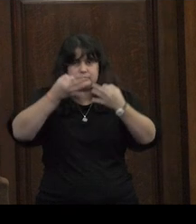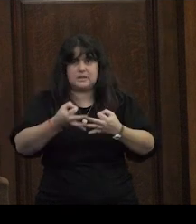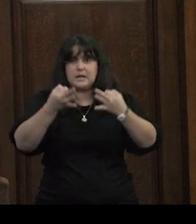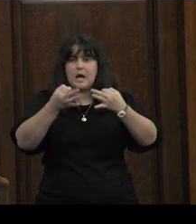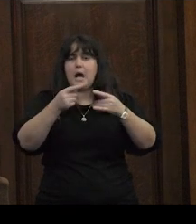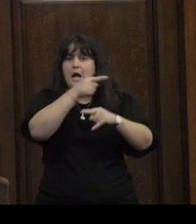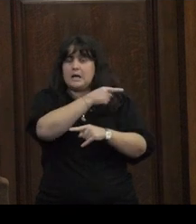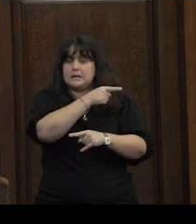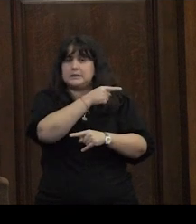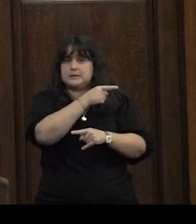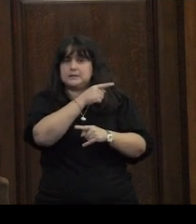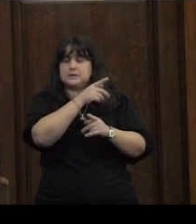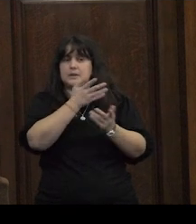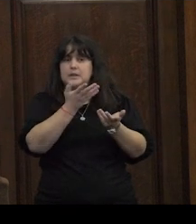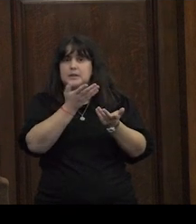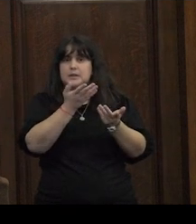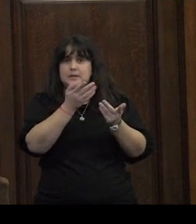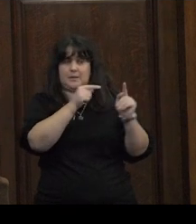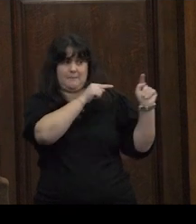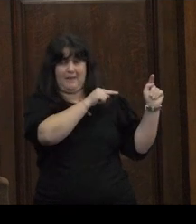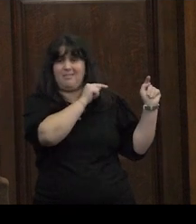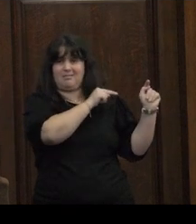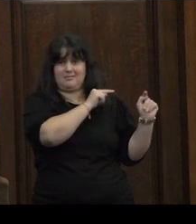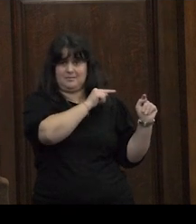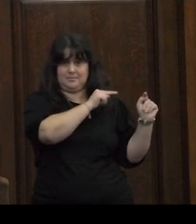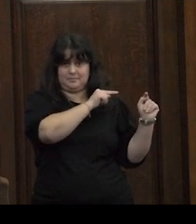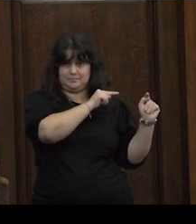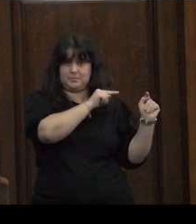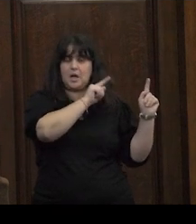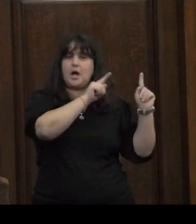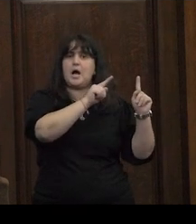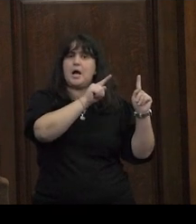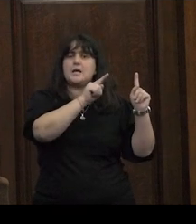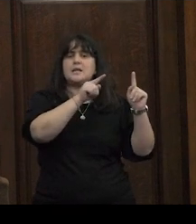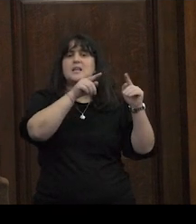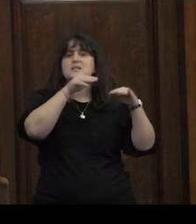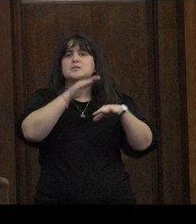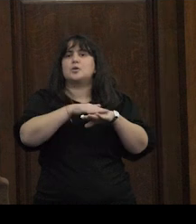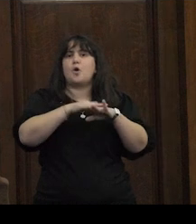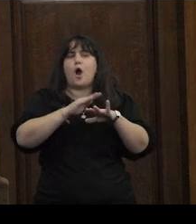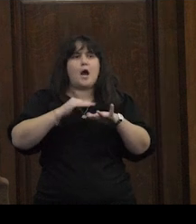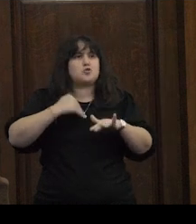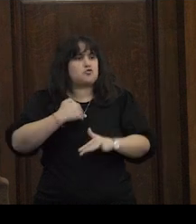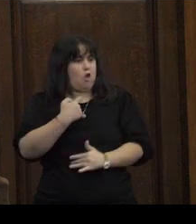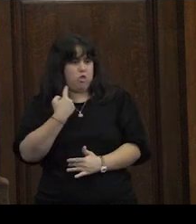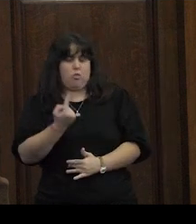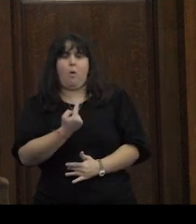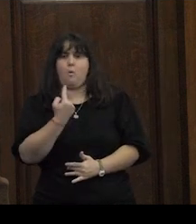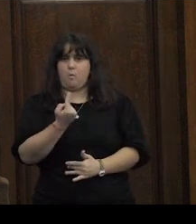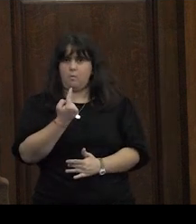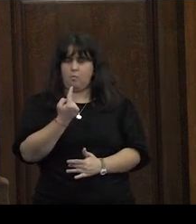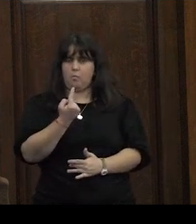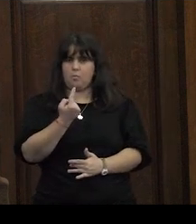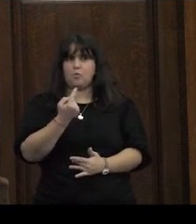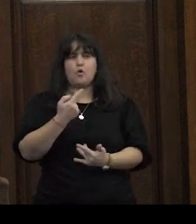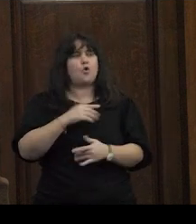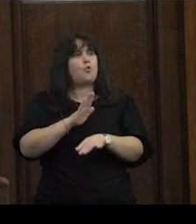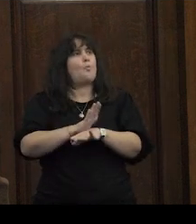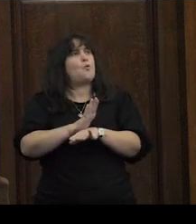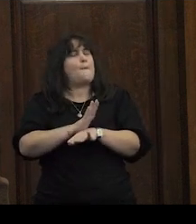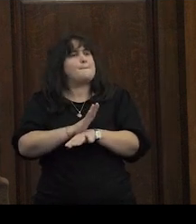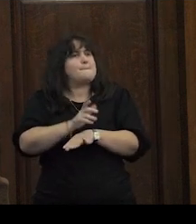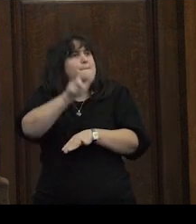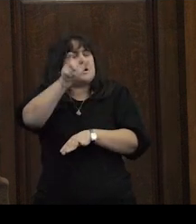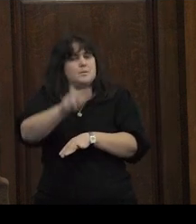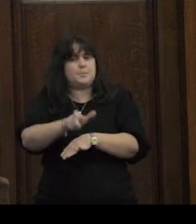particularmente en lo que aparece en esta placa la entronización del yo individual ¿no? como el